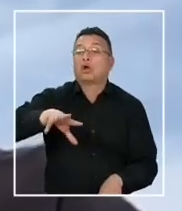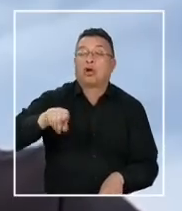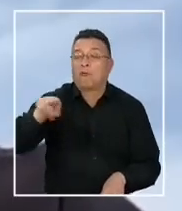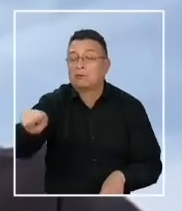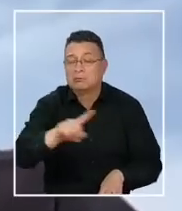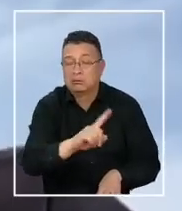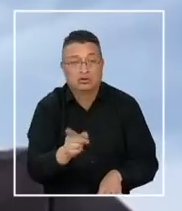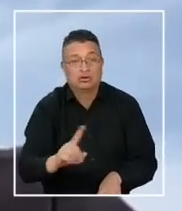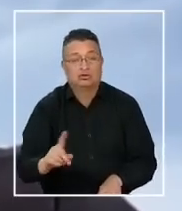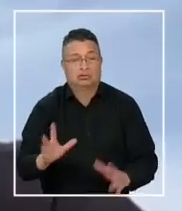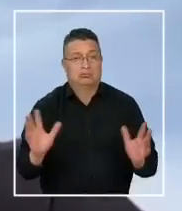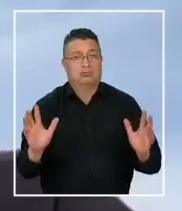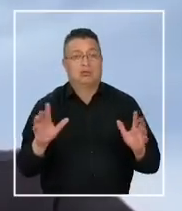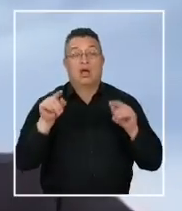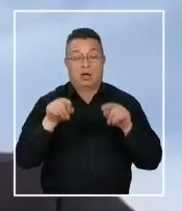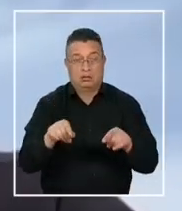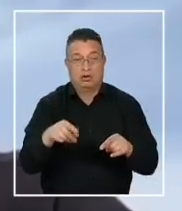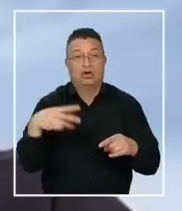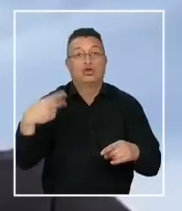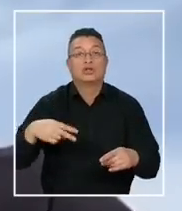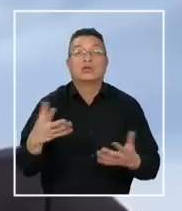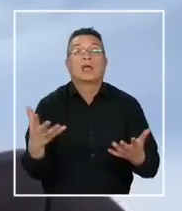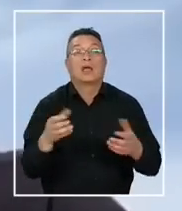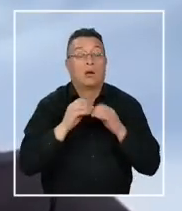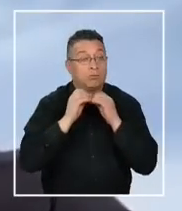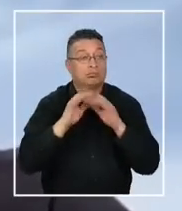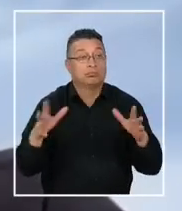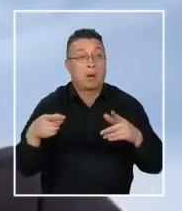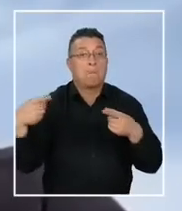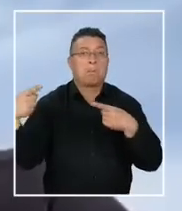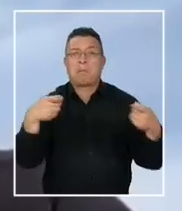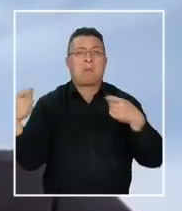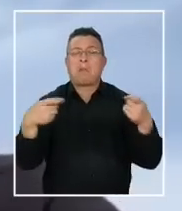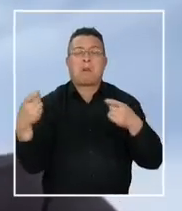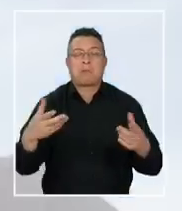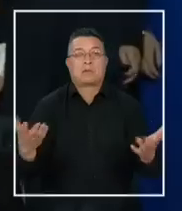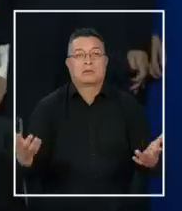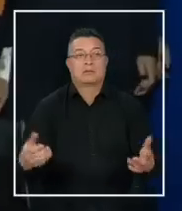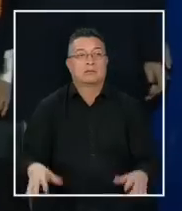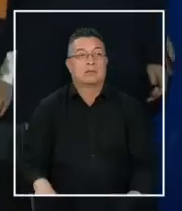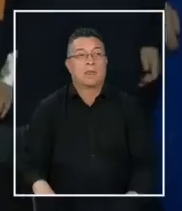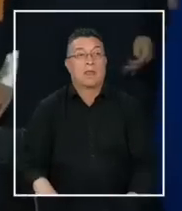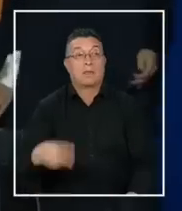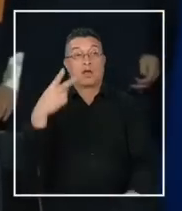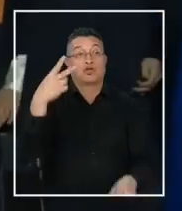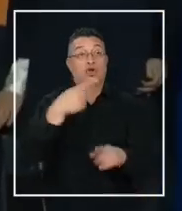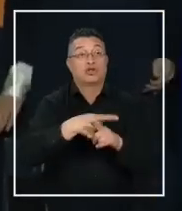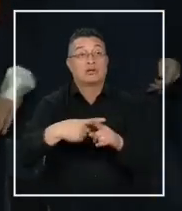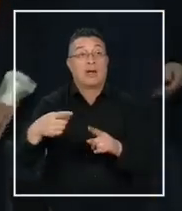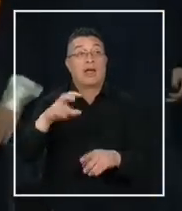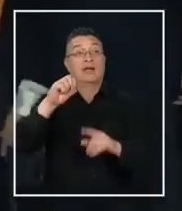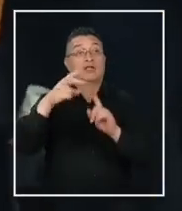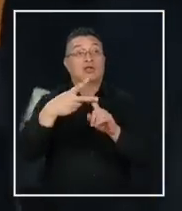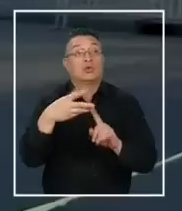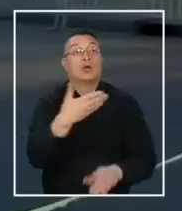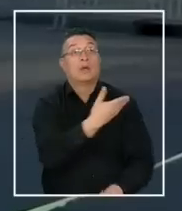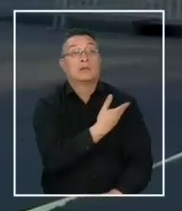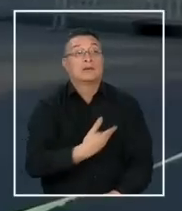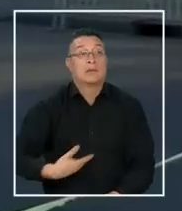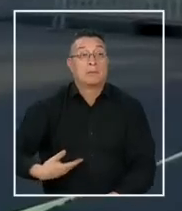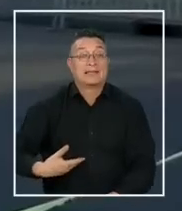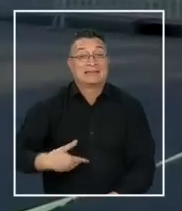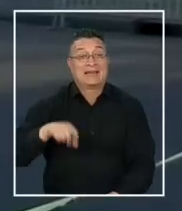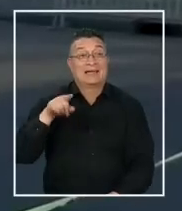señora, que encontraron desguardizados. No, acá se tiran, se agarran a balazos nada más. Hace dos semanas, la vicepresidenta Kamala